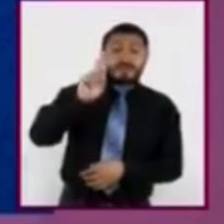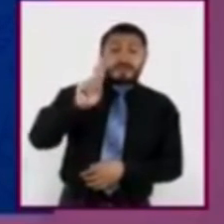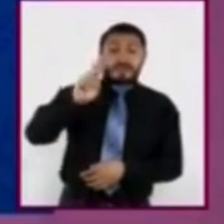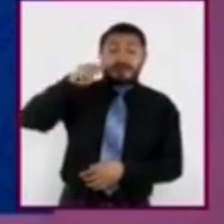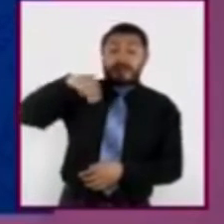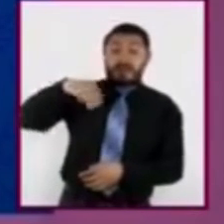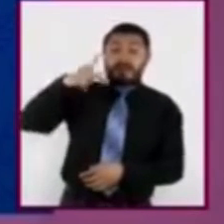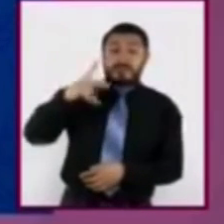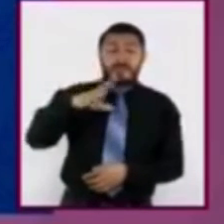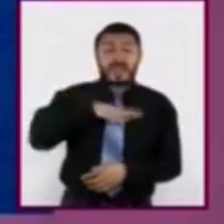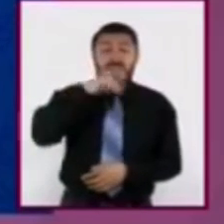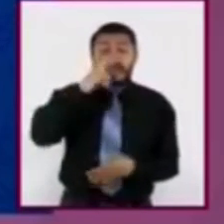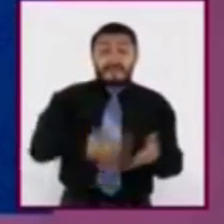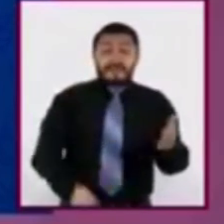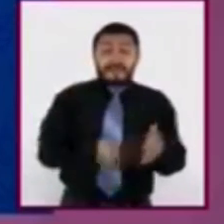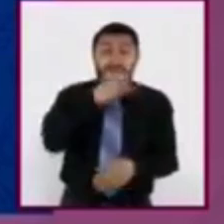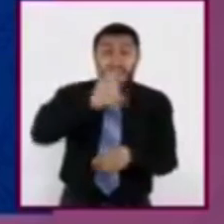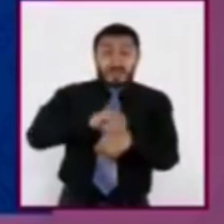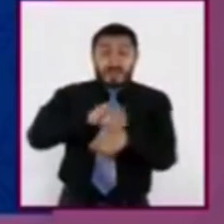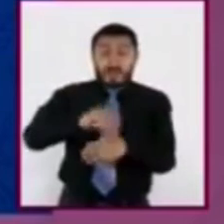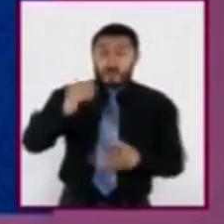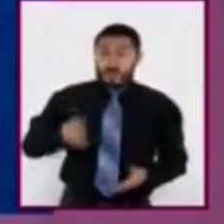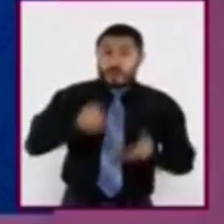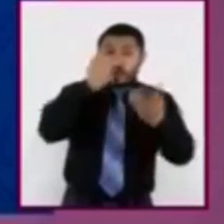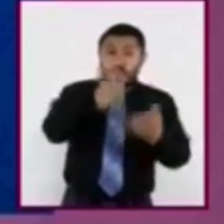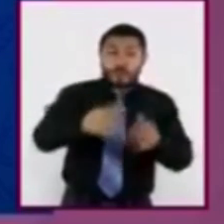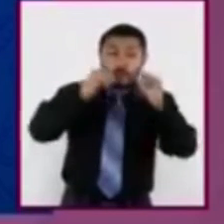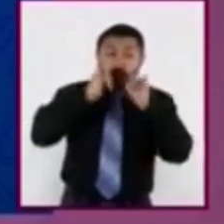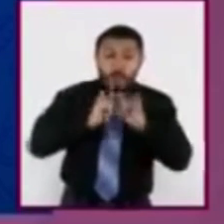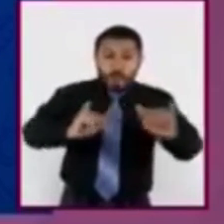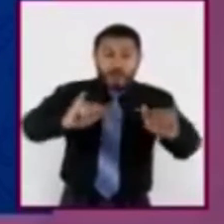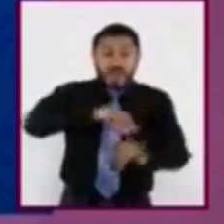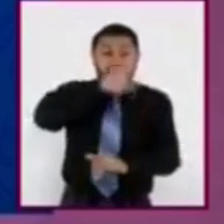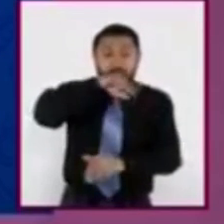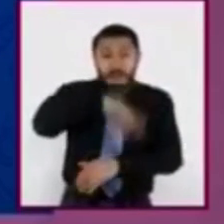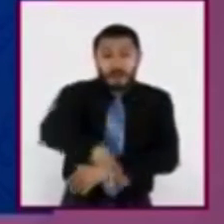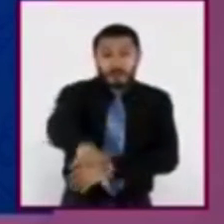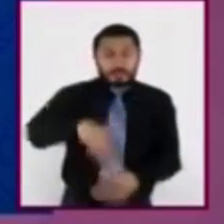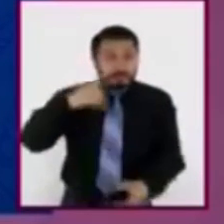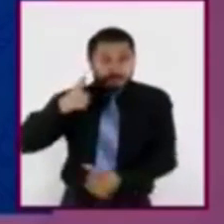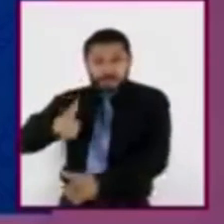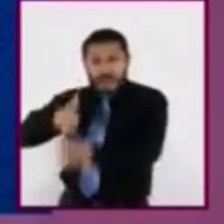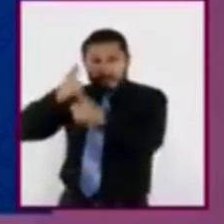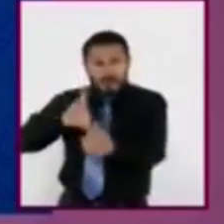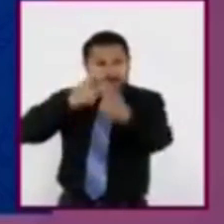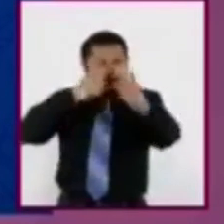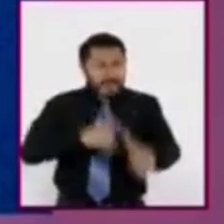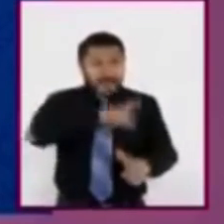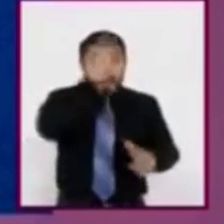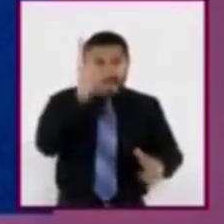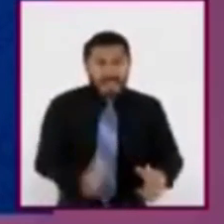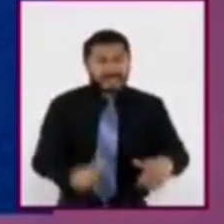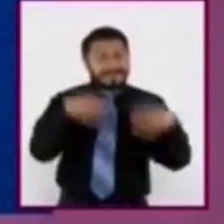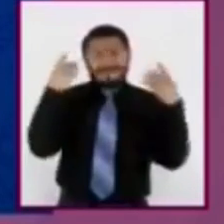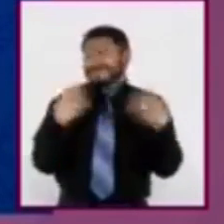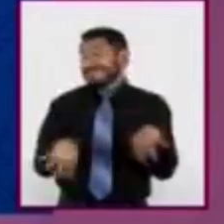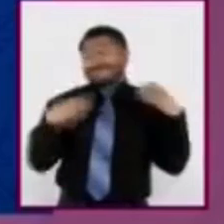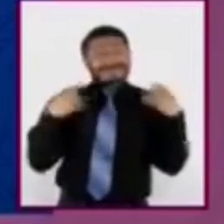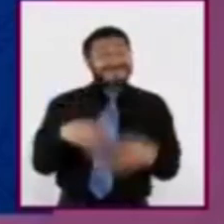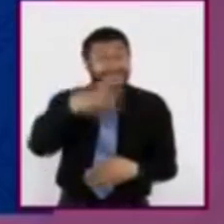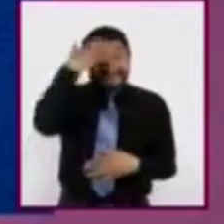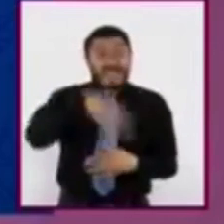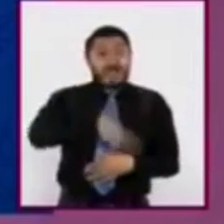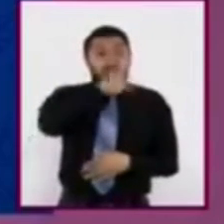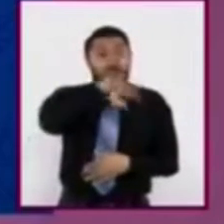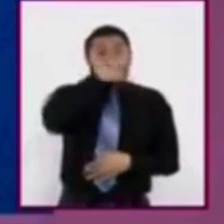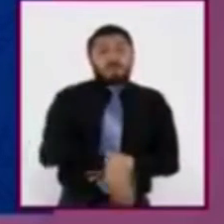la importación de marfil y trofeos de caza provenientes de elefantes cazados en África. Sabemos que los elefantes están en